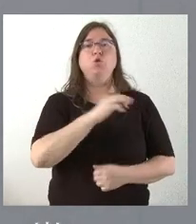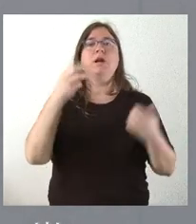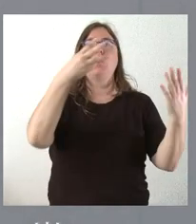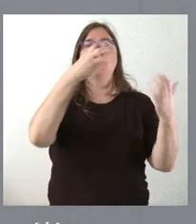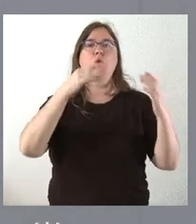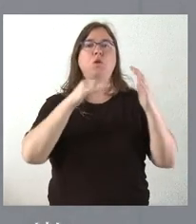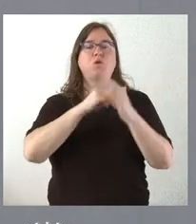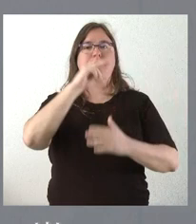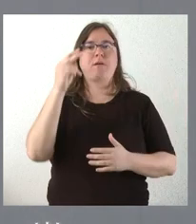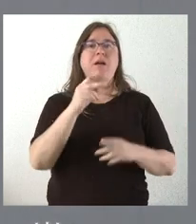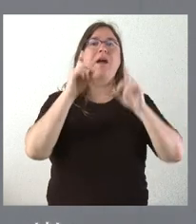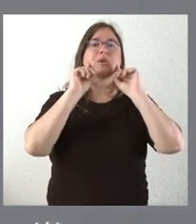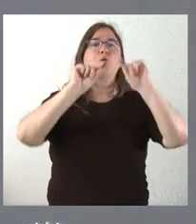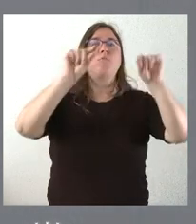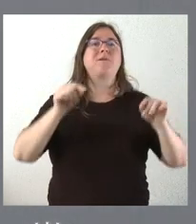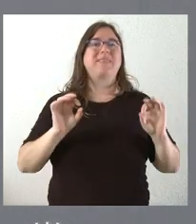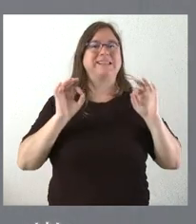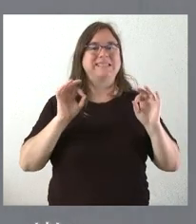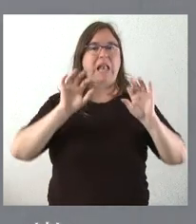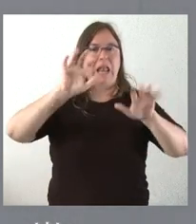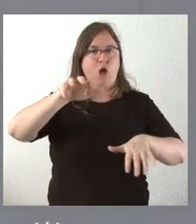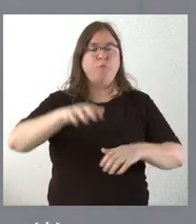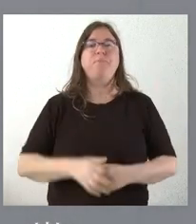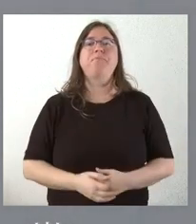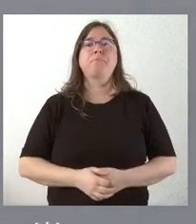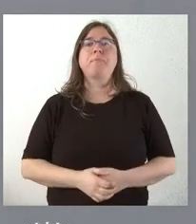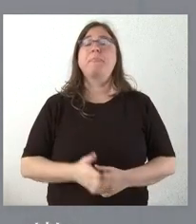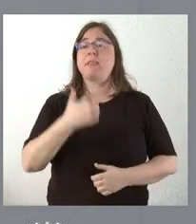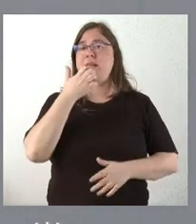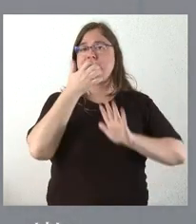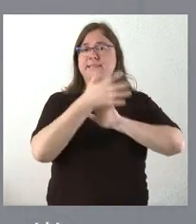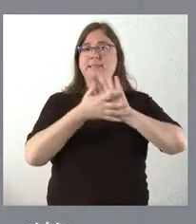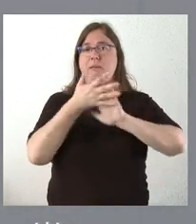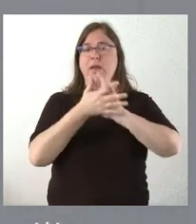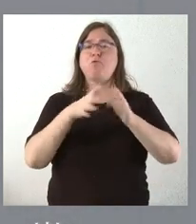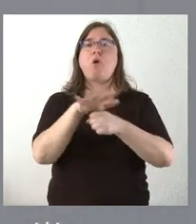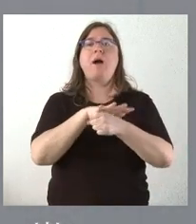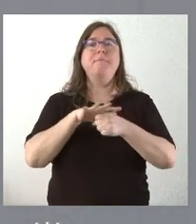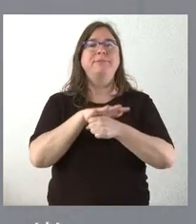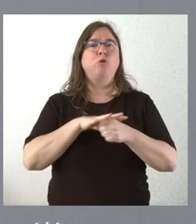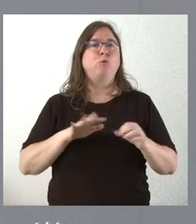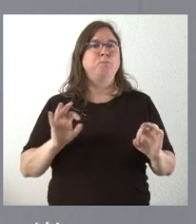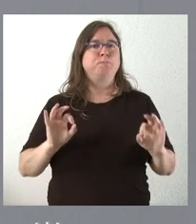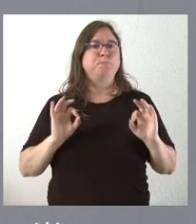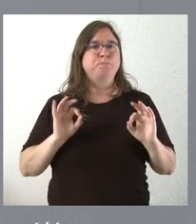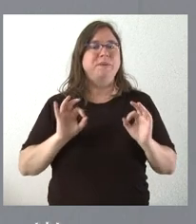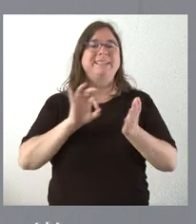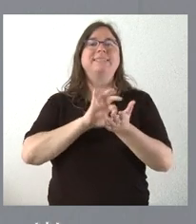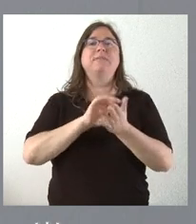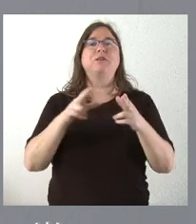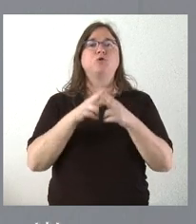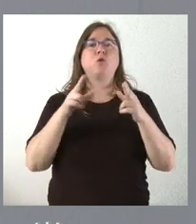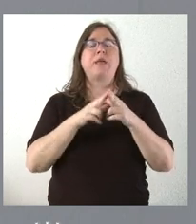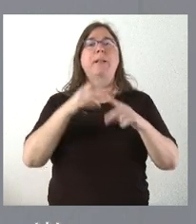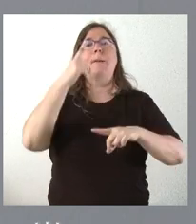en el caso de la provincia de León. Si hablamos ya del ámbito de los servicios sociales, medio